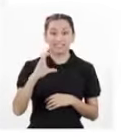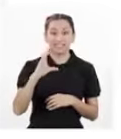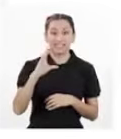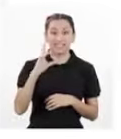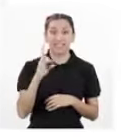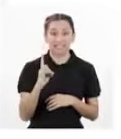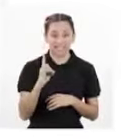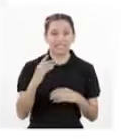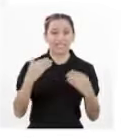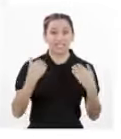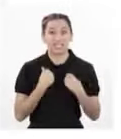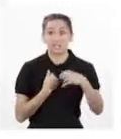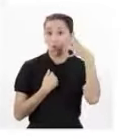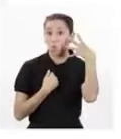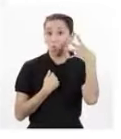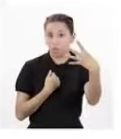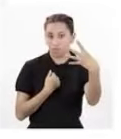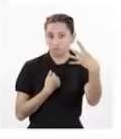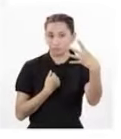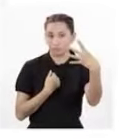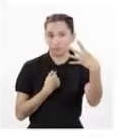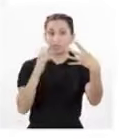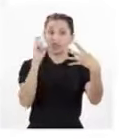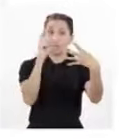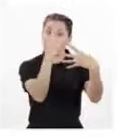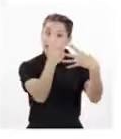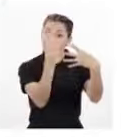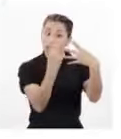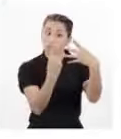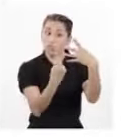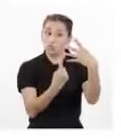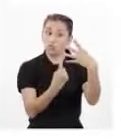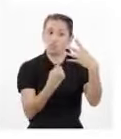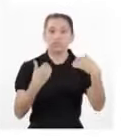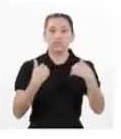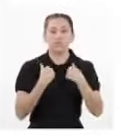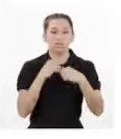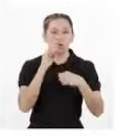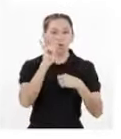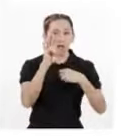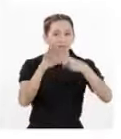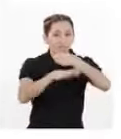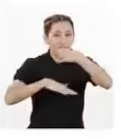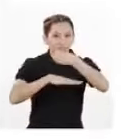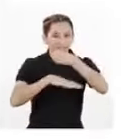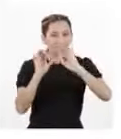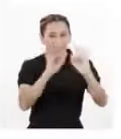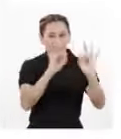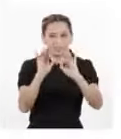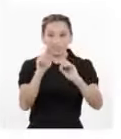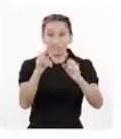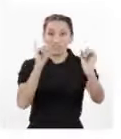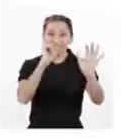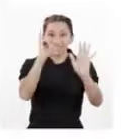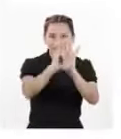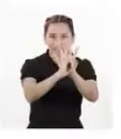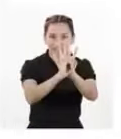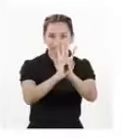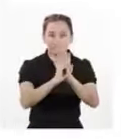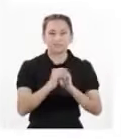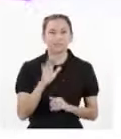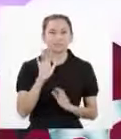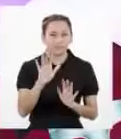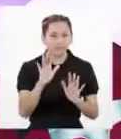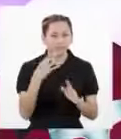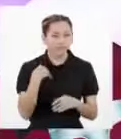ADN hay 4 nucleótidos posibles Cada uno con una de las 4 bases como puedes observar en la figura Déjenme ver